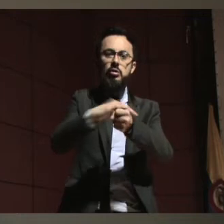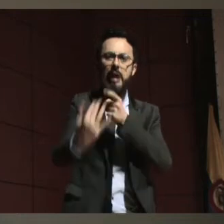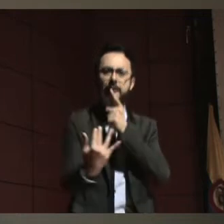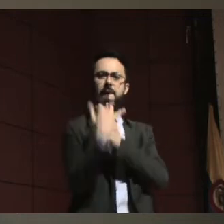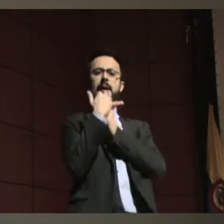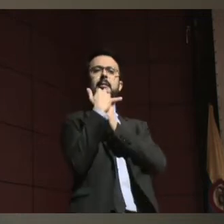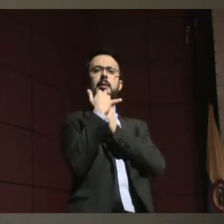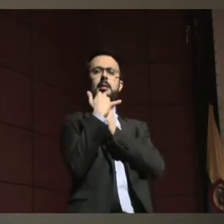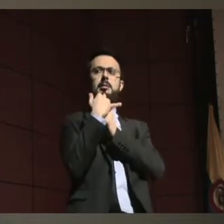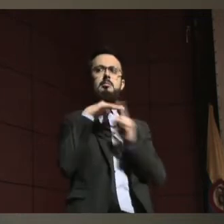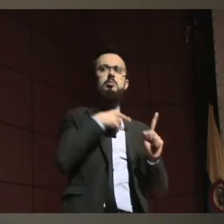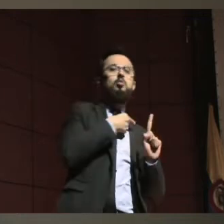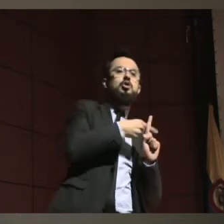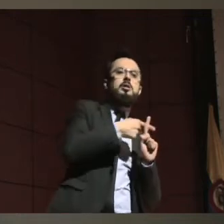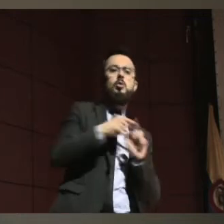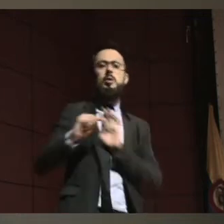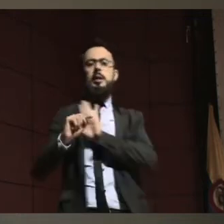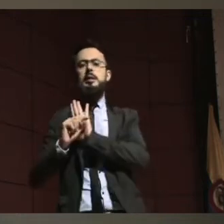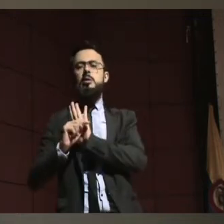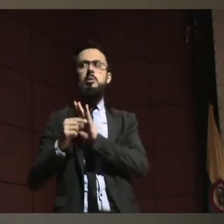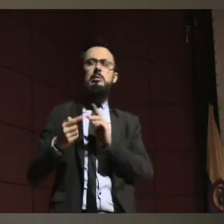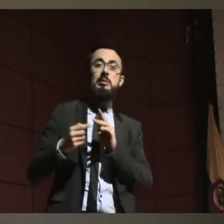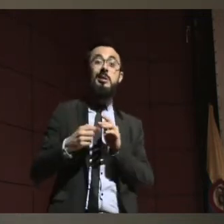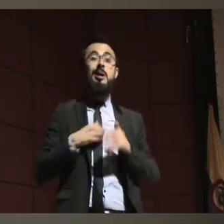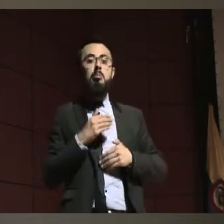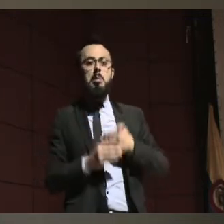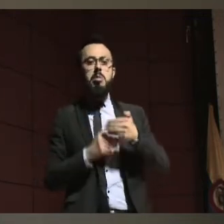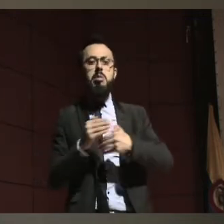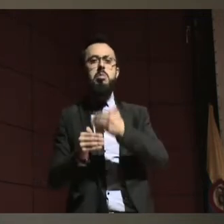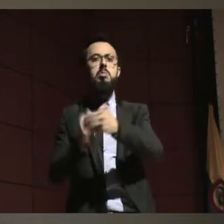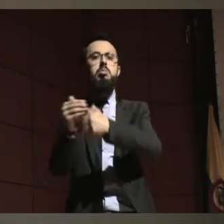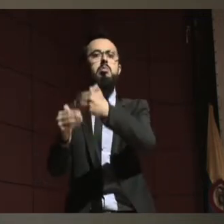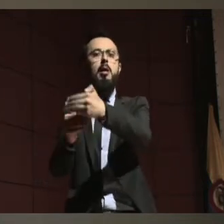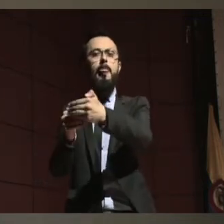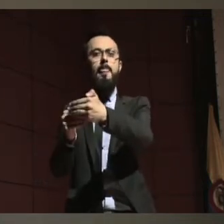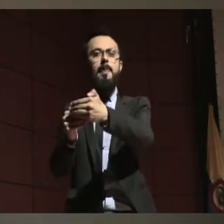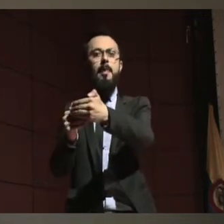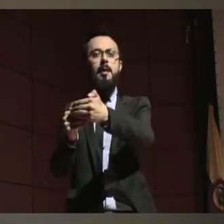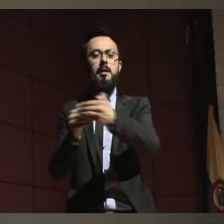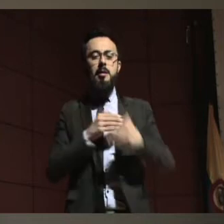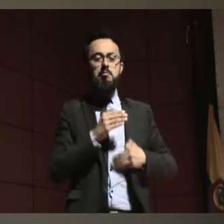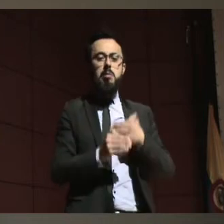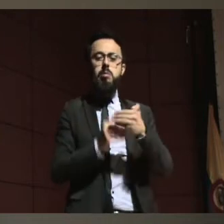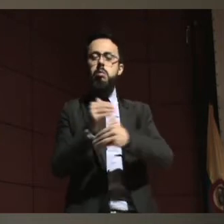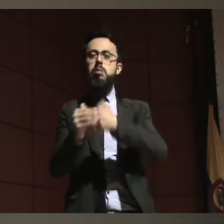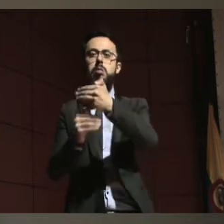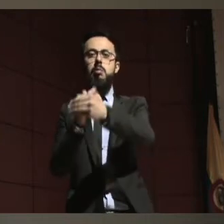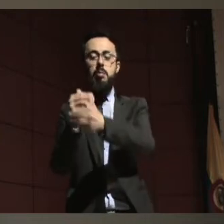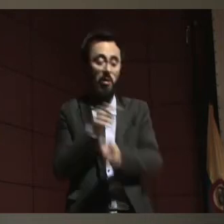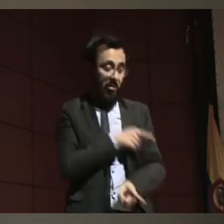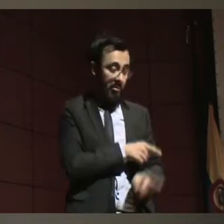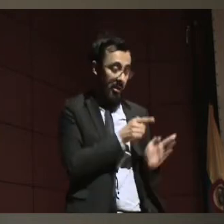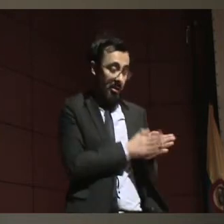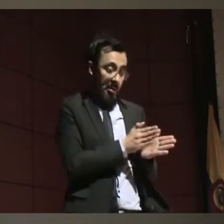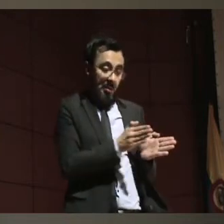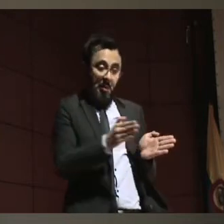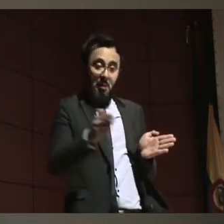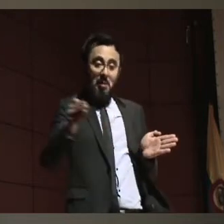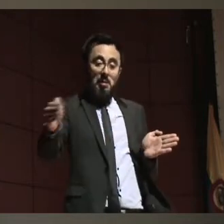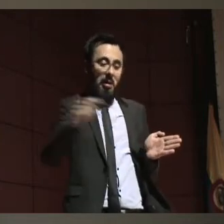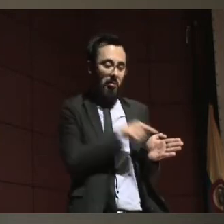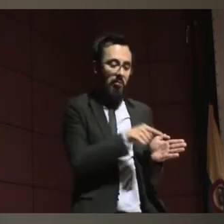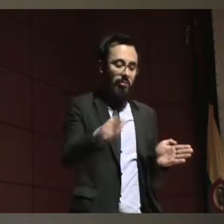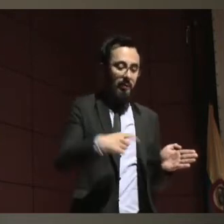estamos hablando de un proceso, de un proceso que genera elementos cognitivos, elementos mentales,